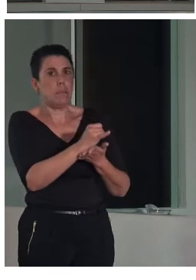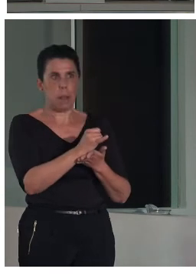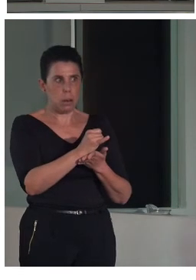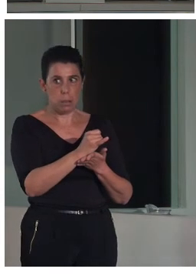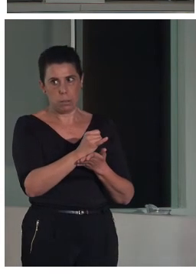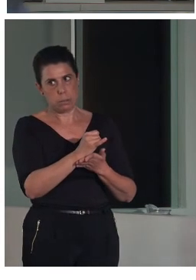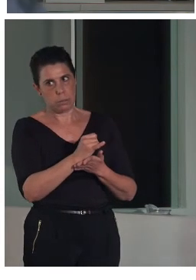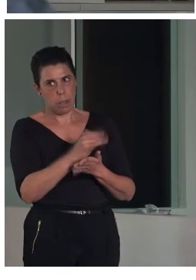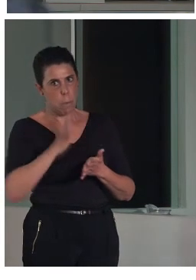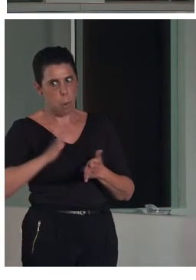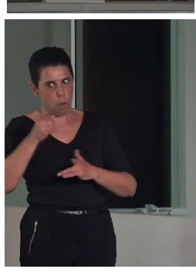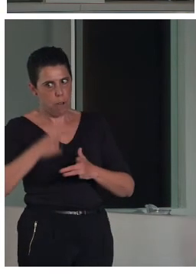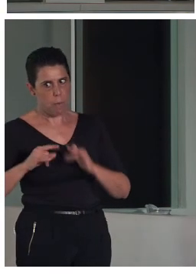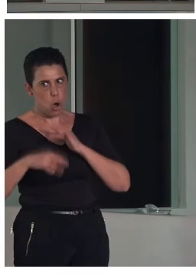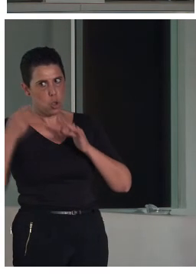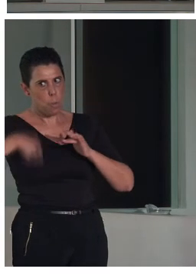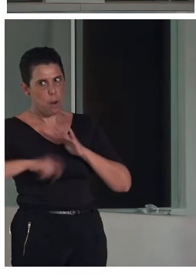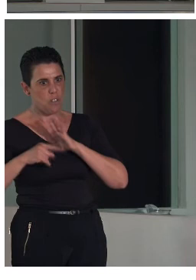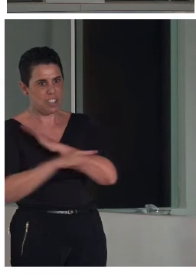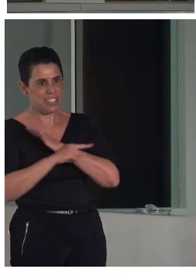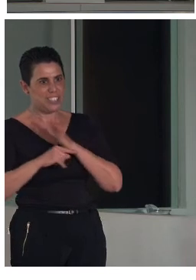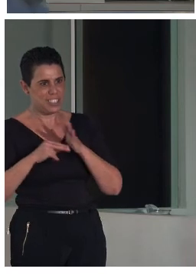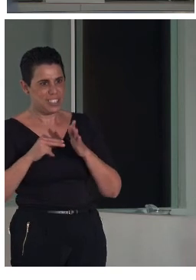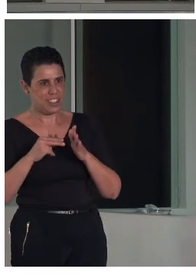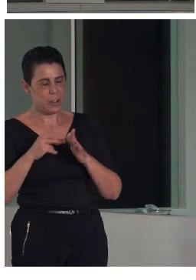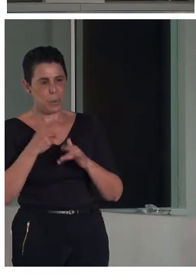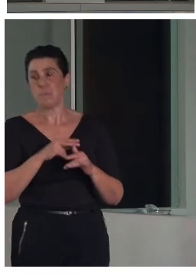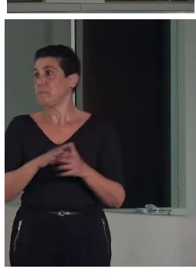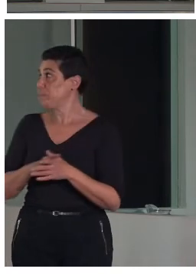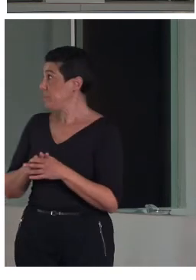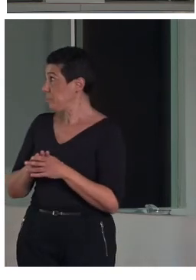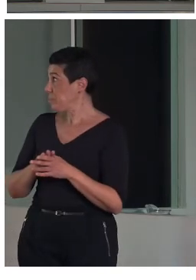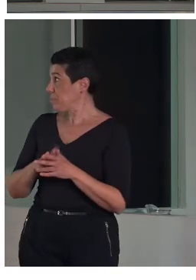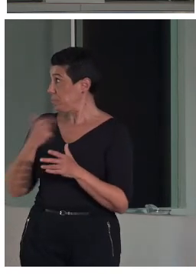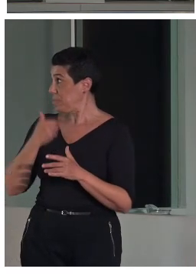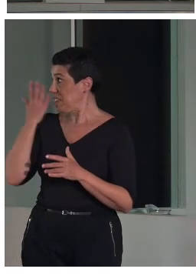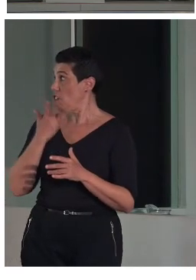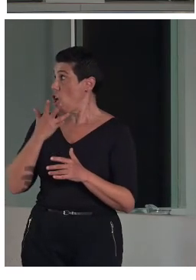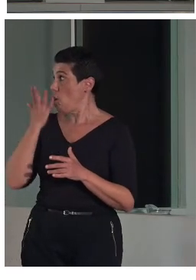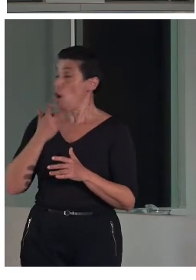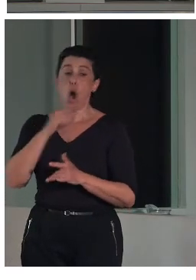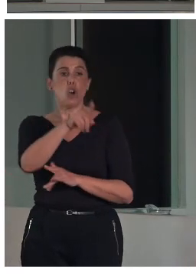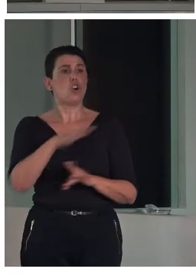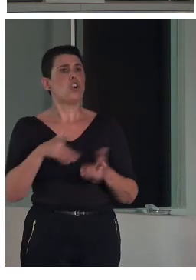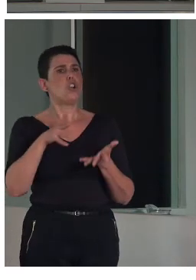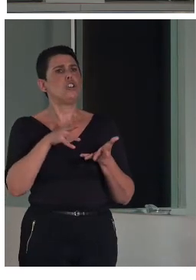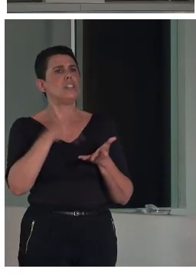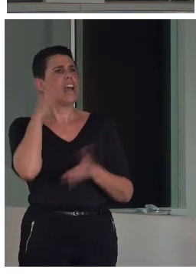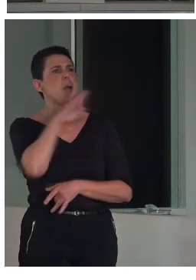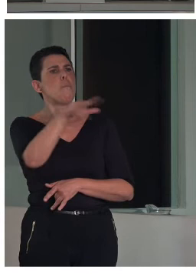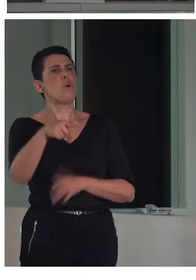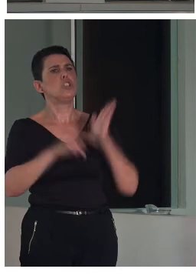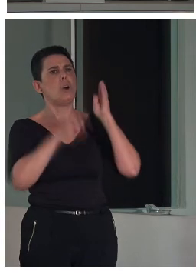Entonces, fijaos, para el museo, el museo arqueológico, si conocéis el edificio, es un edificio especialmente grande